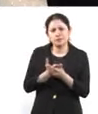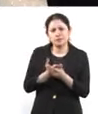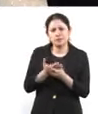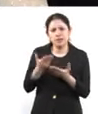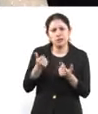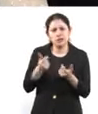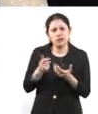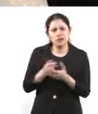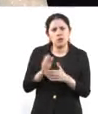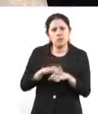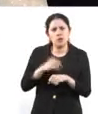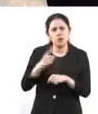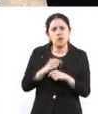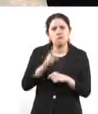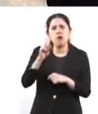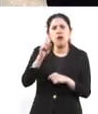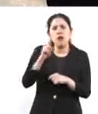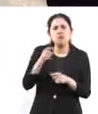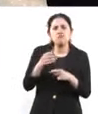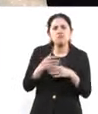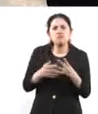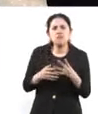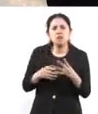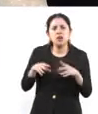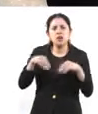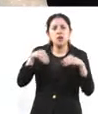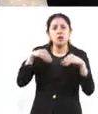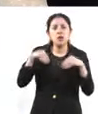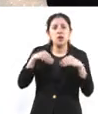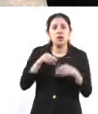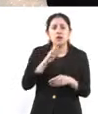les ofrestan el servicio de digitalización?